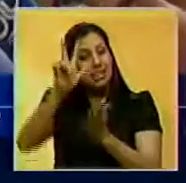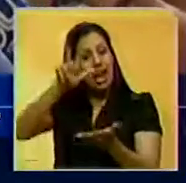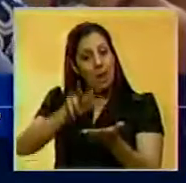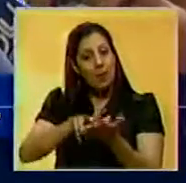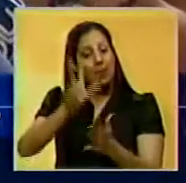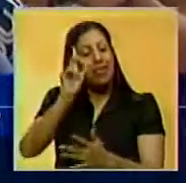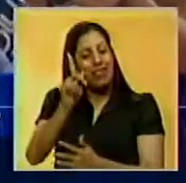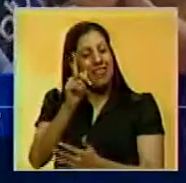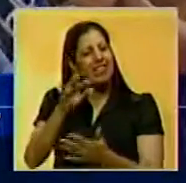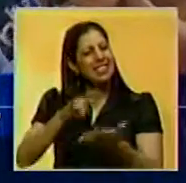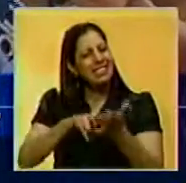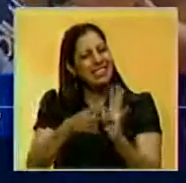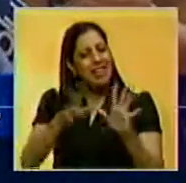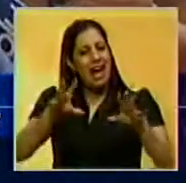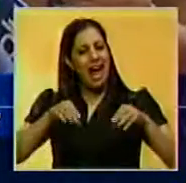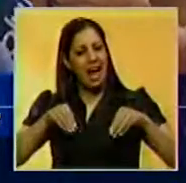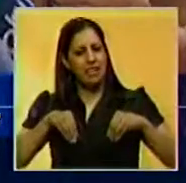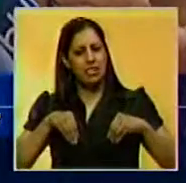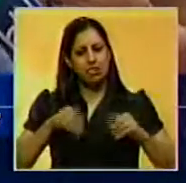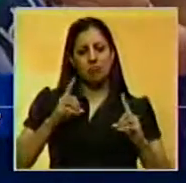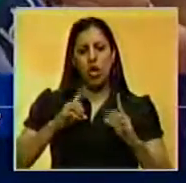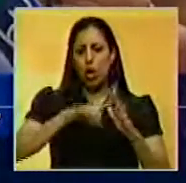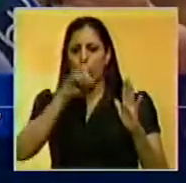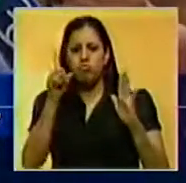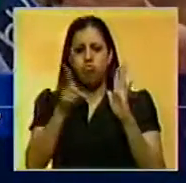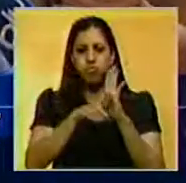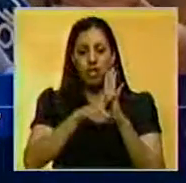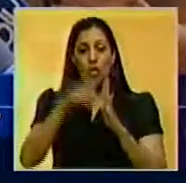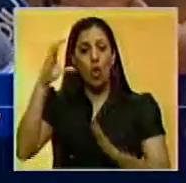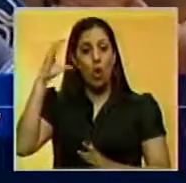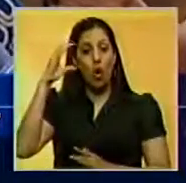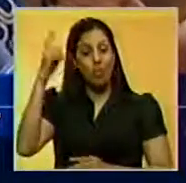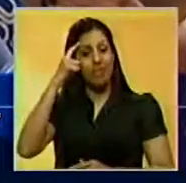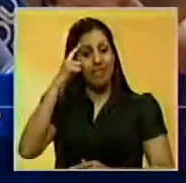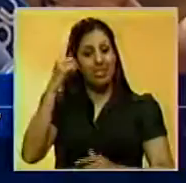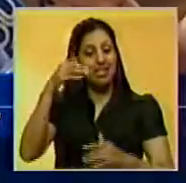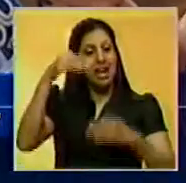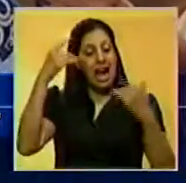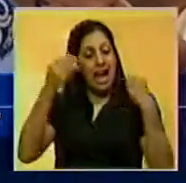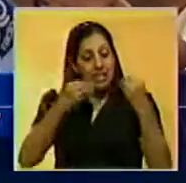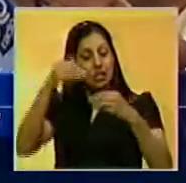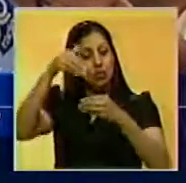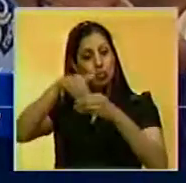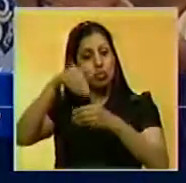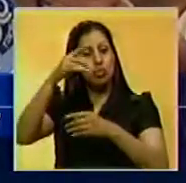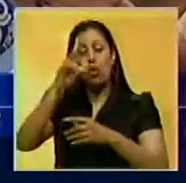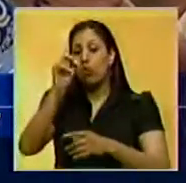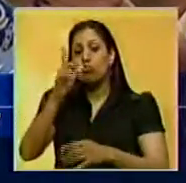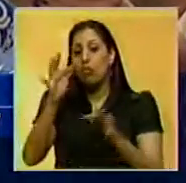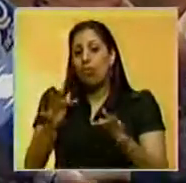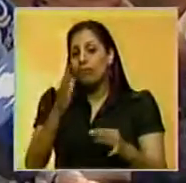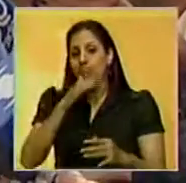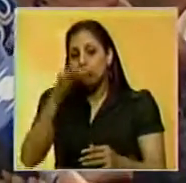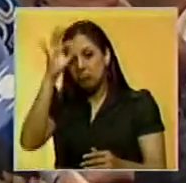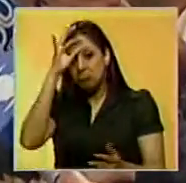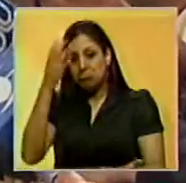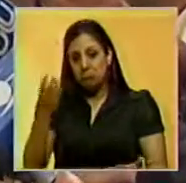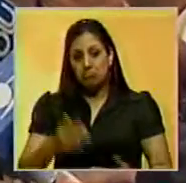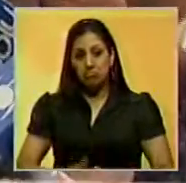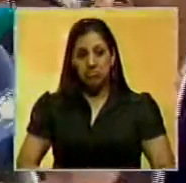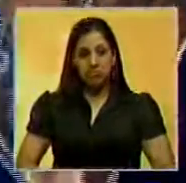plebiscito equivaldría a aceptar la impunidad total. En Colombia, la fecha para la celebración de los comicios aún no ha sido establecida.